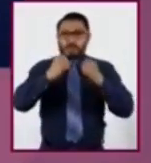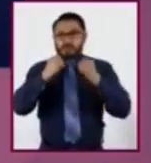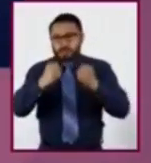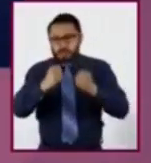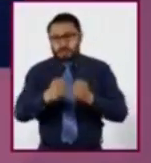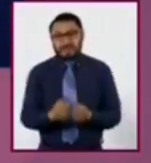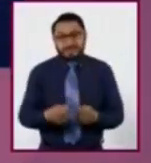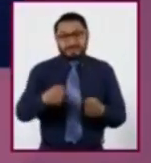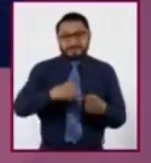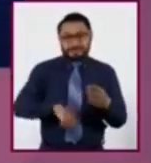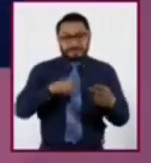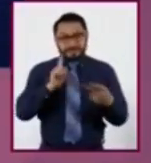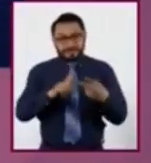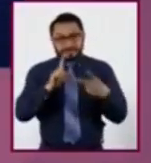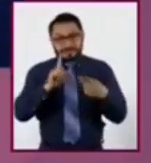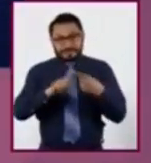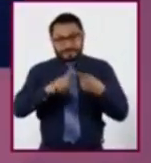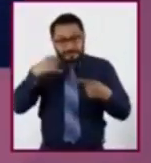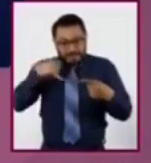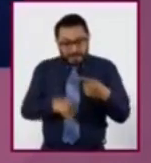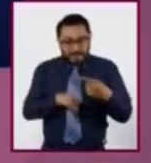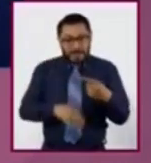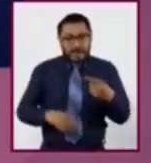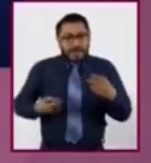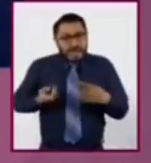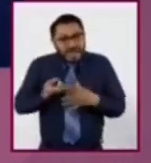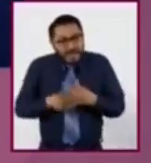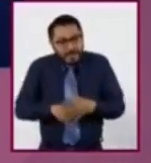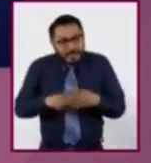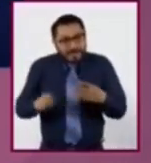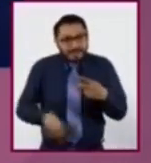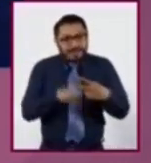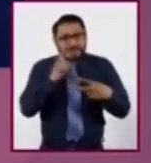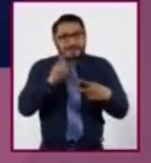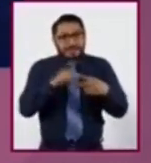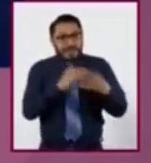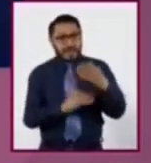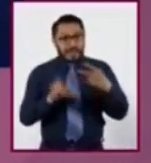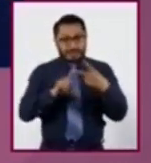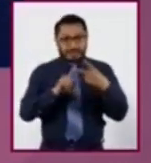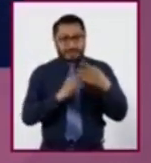Las primeras lo originan, las segundas lo modelan.